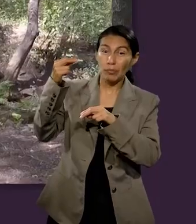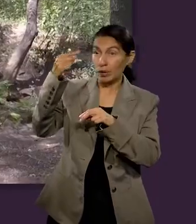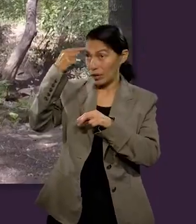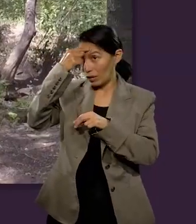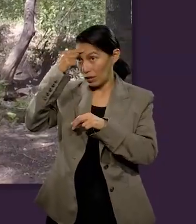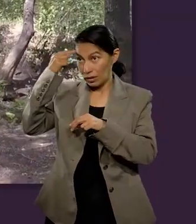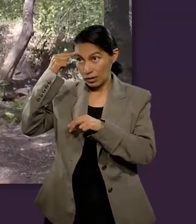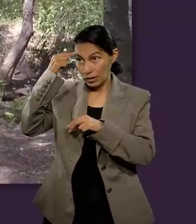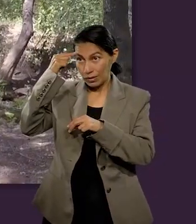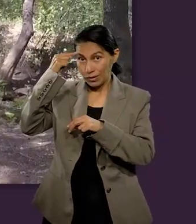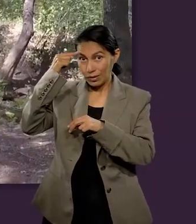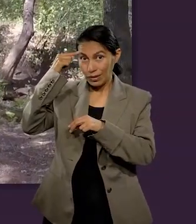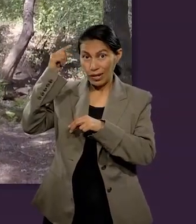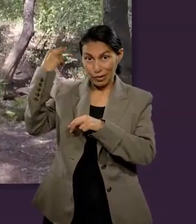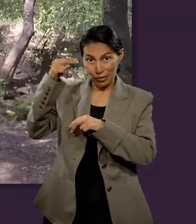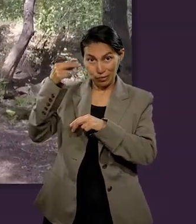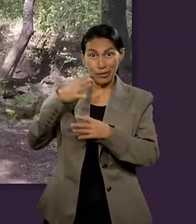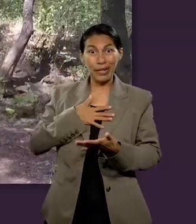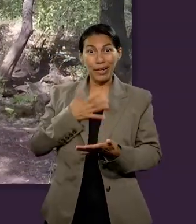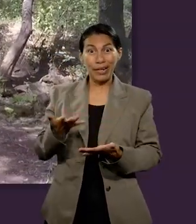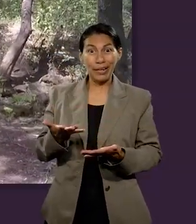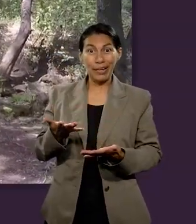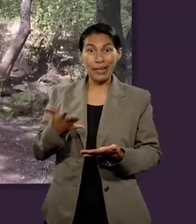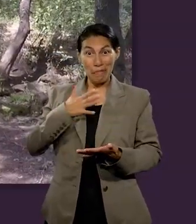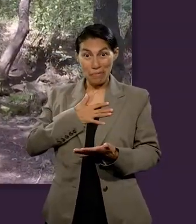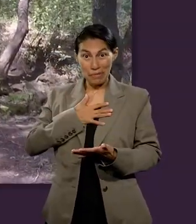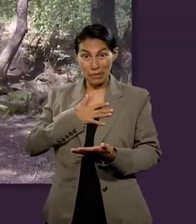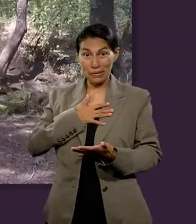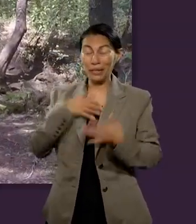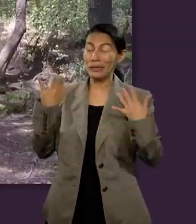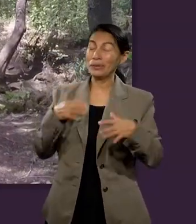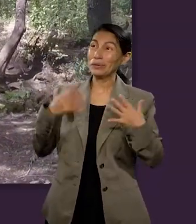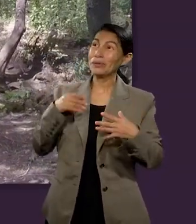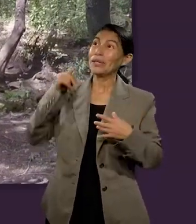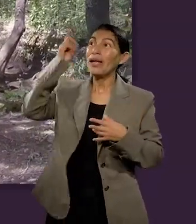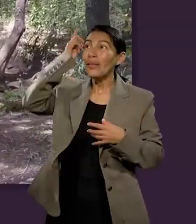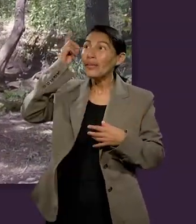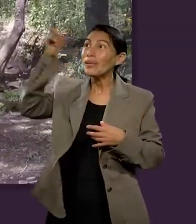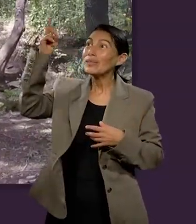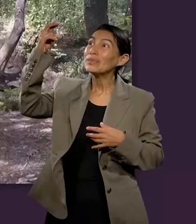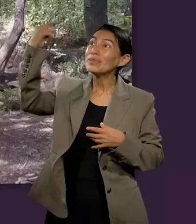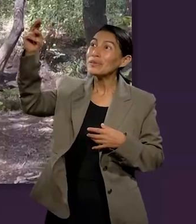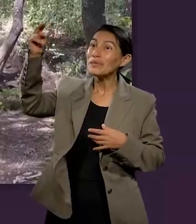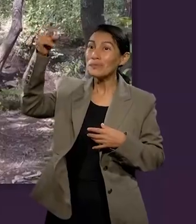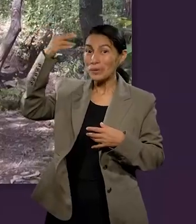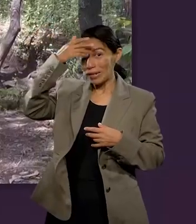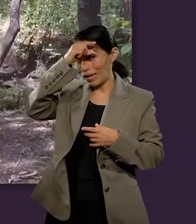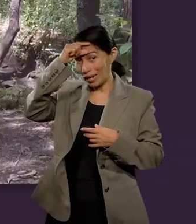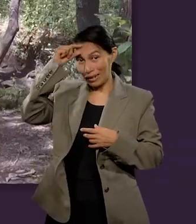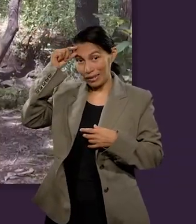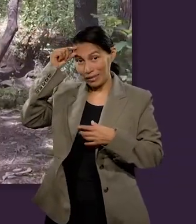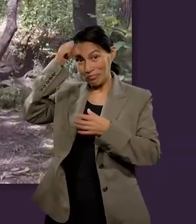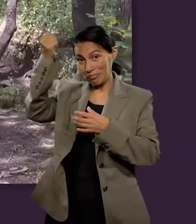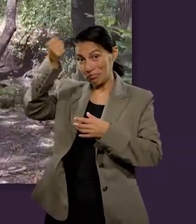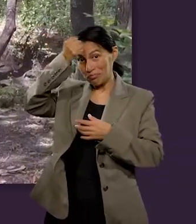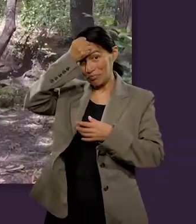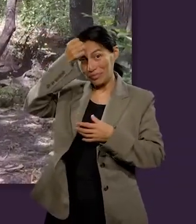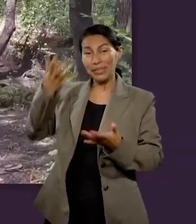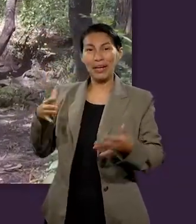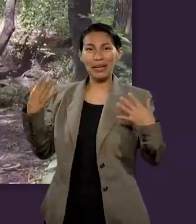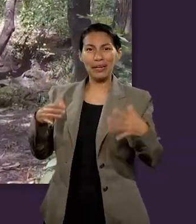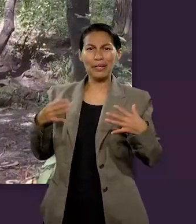posible? ¿Qué significa tener el nombre de Dios en mi frente? En el contexto bíblico el nombre